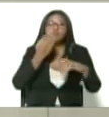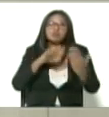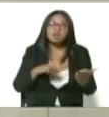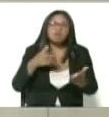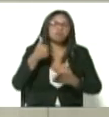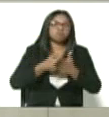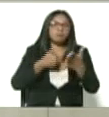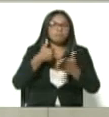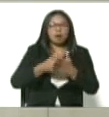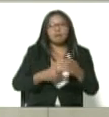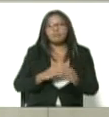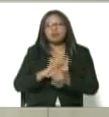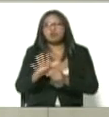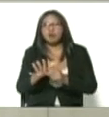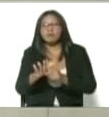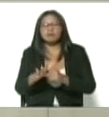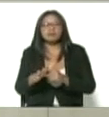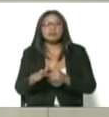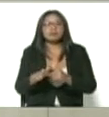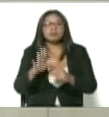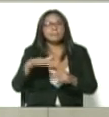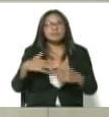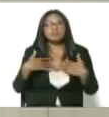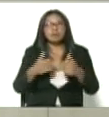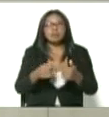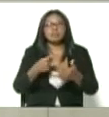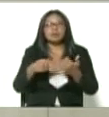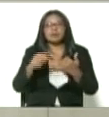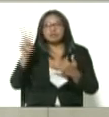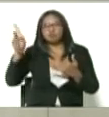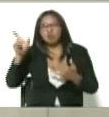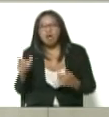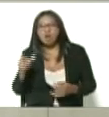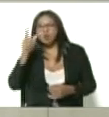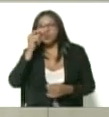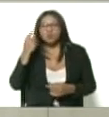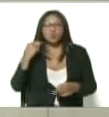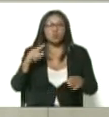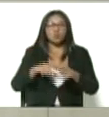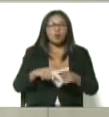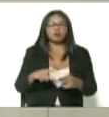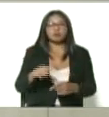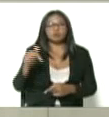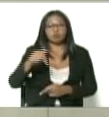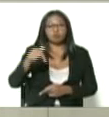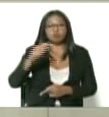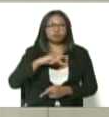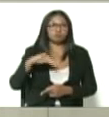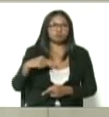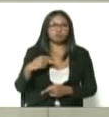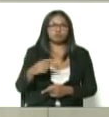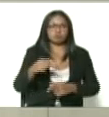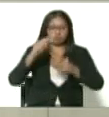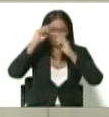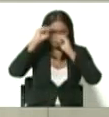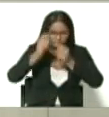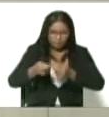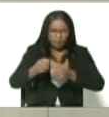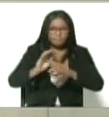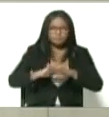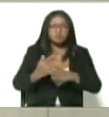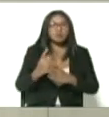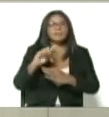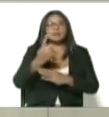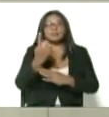batalla para salvar vidas de con nacionales, de venezolanos y venezolanas. Bueno, hoy les estamos rindiendo homenaje porque las